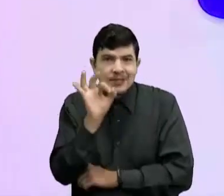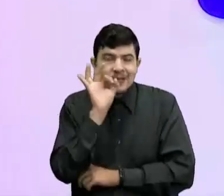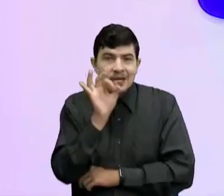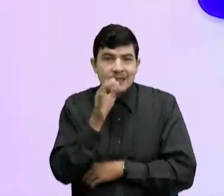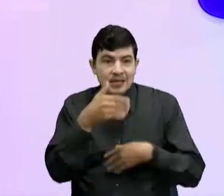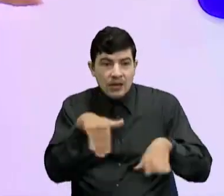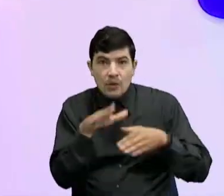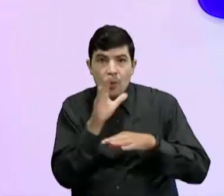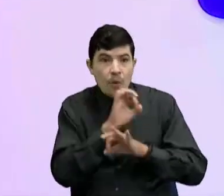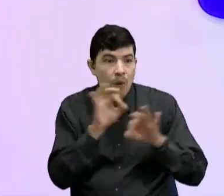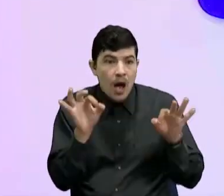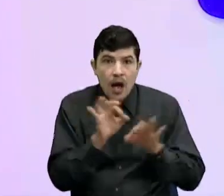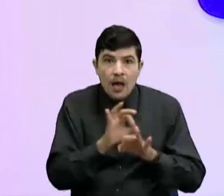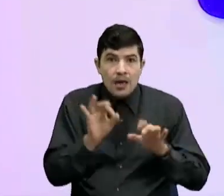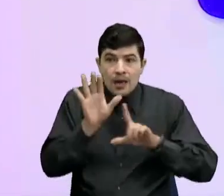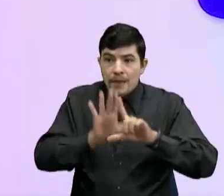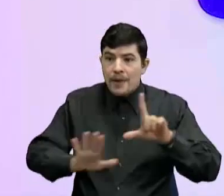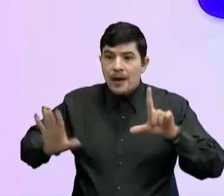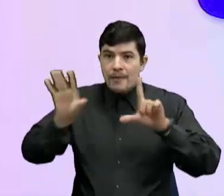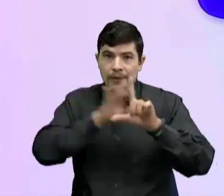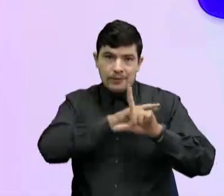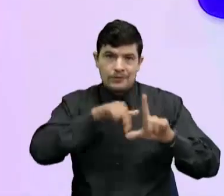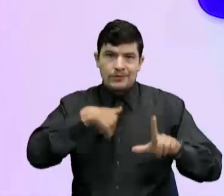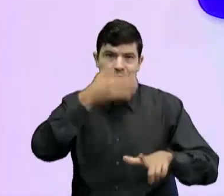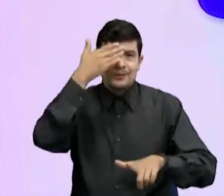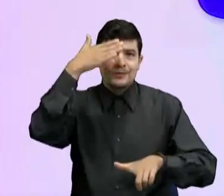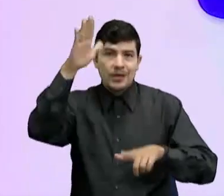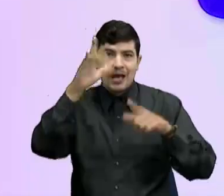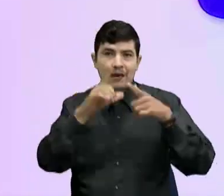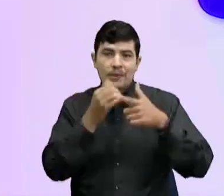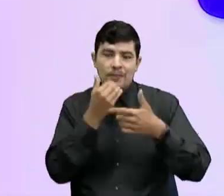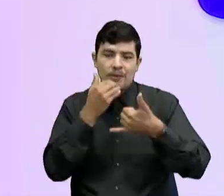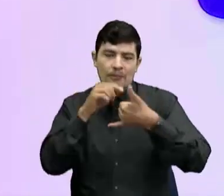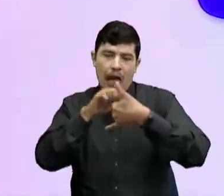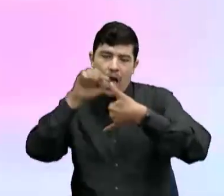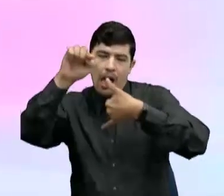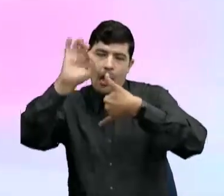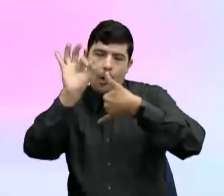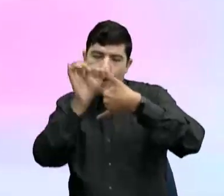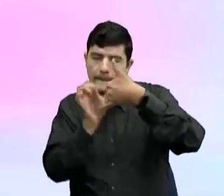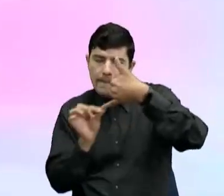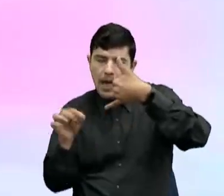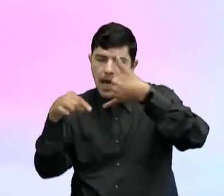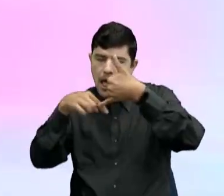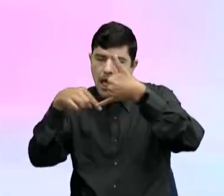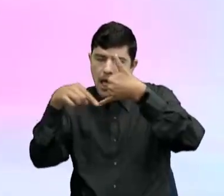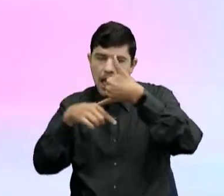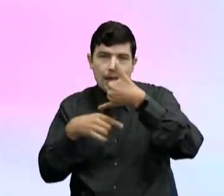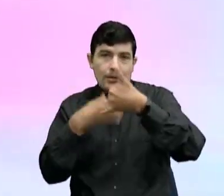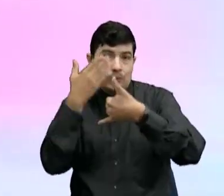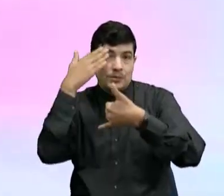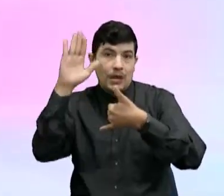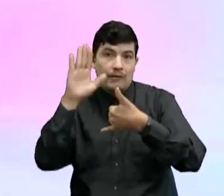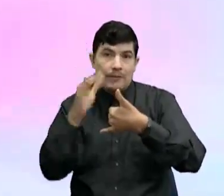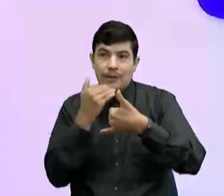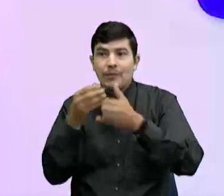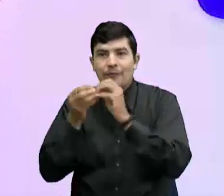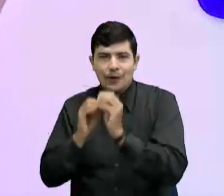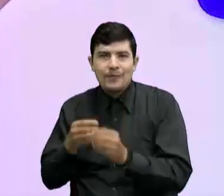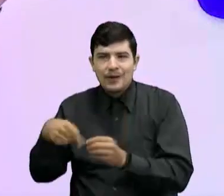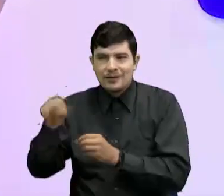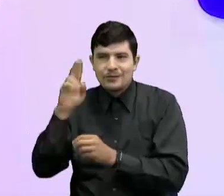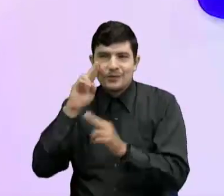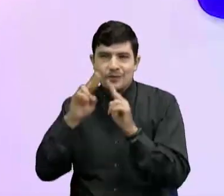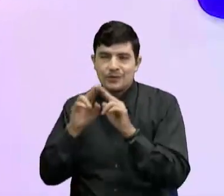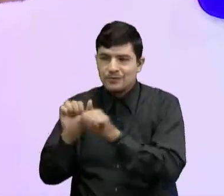mapas Pues no sabríamos que Colombia Tiene una puntica arriba y una puntica abajo Por ejemplo, ¿sí? Sí, la forma de los